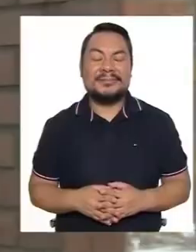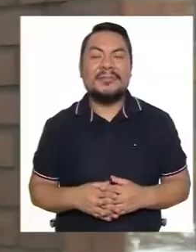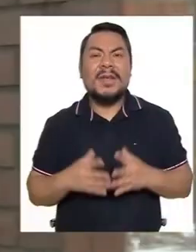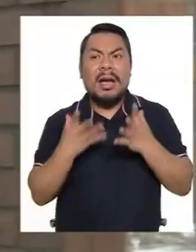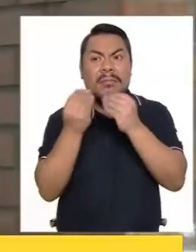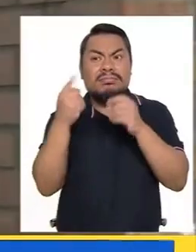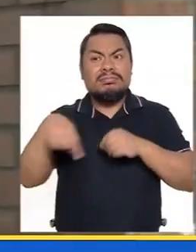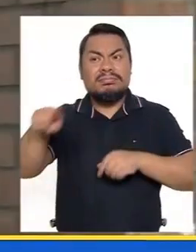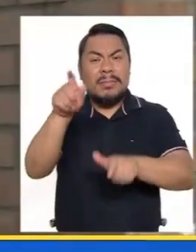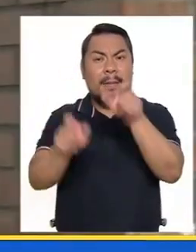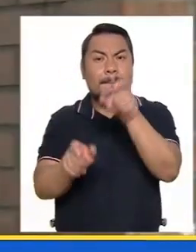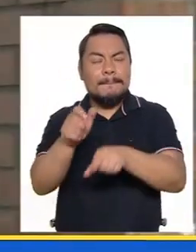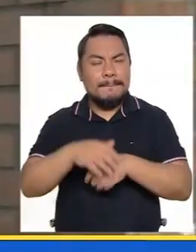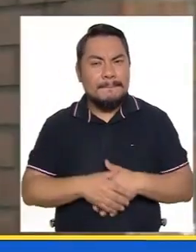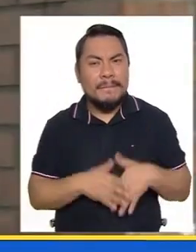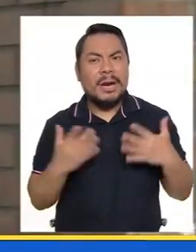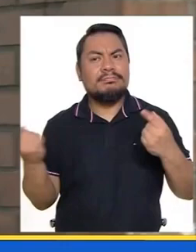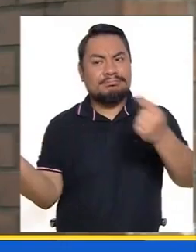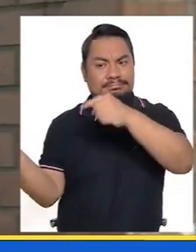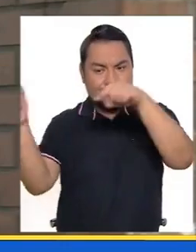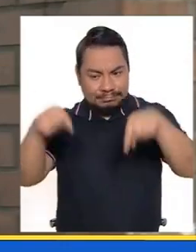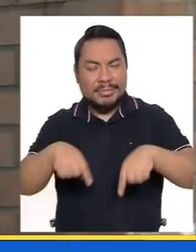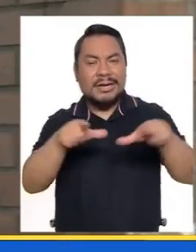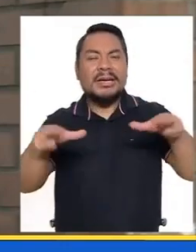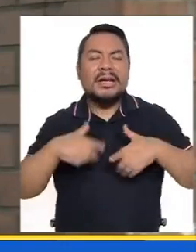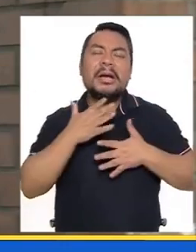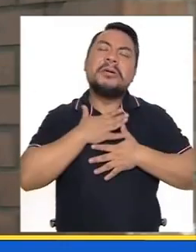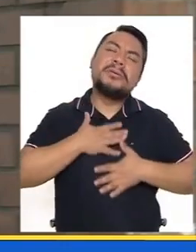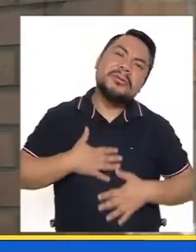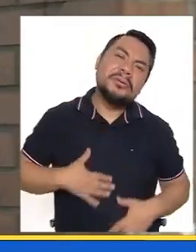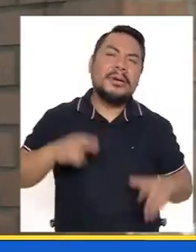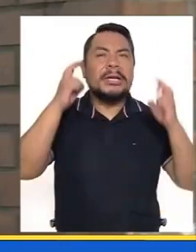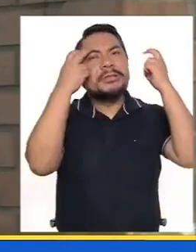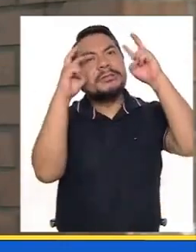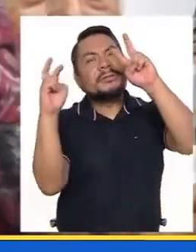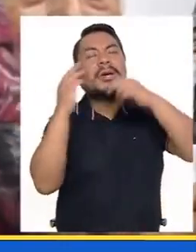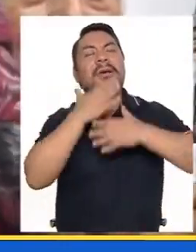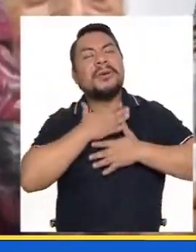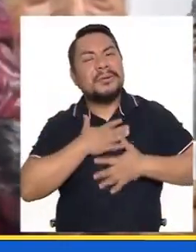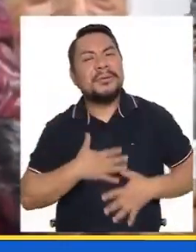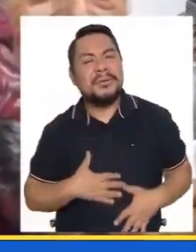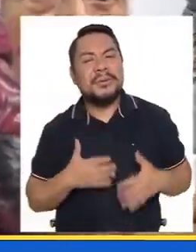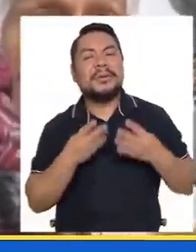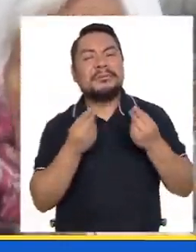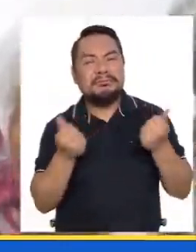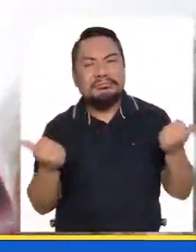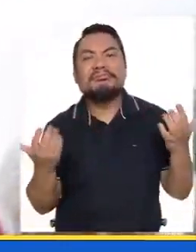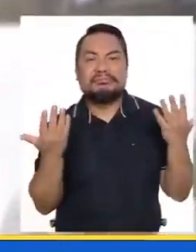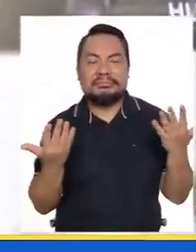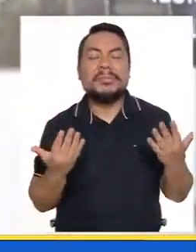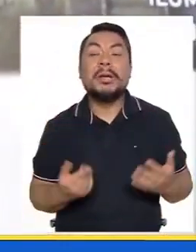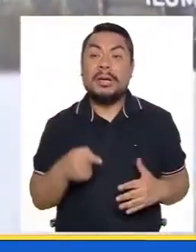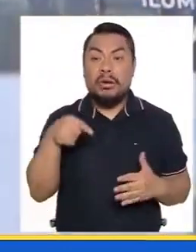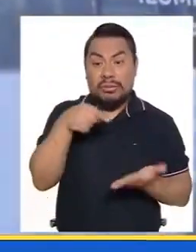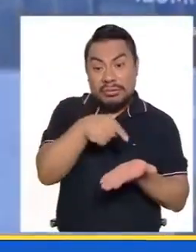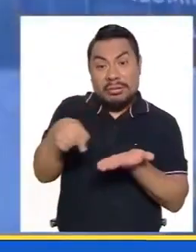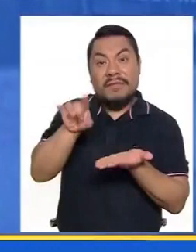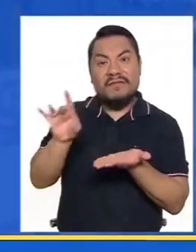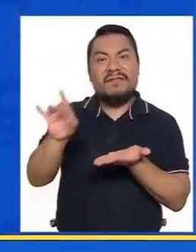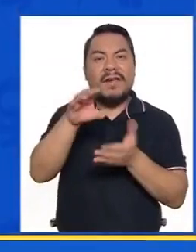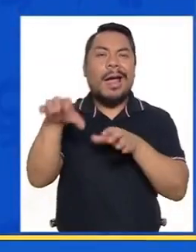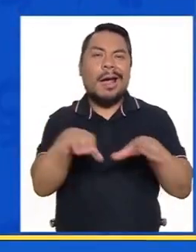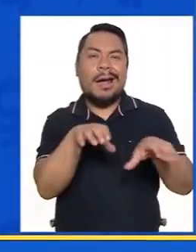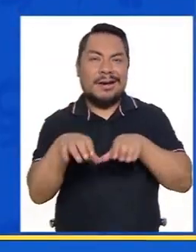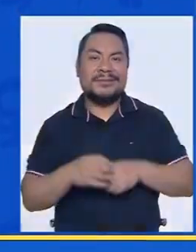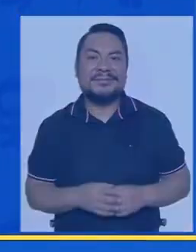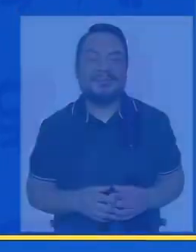La mayoría de las personas venimos acá a distraernos, a relajarnos. ¿Y para qué? ¿Para qué? Toda la semana hay diferentes